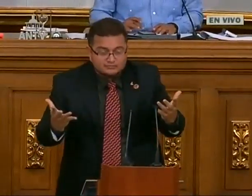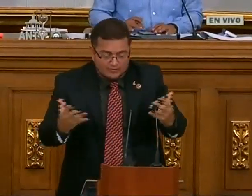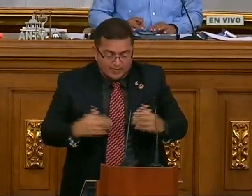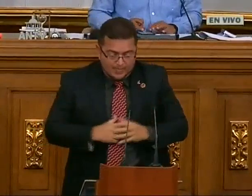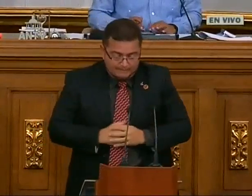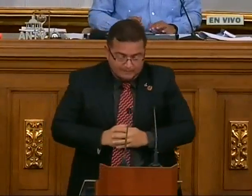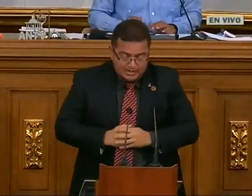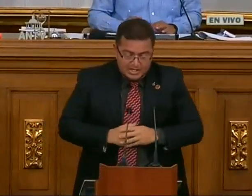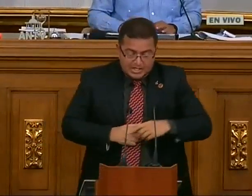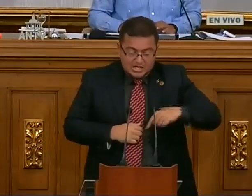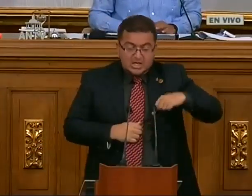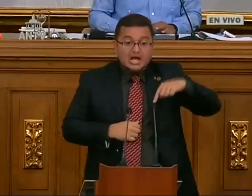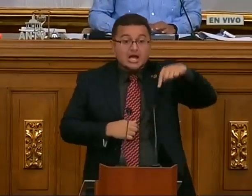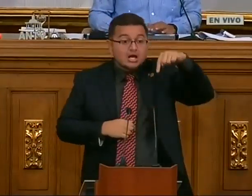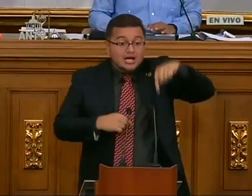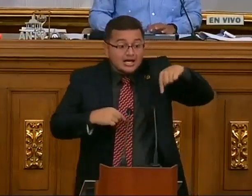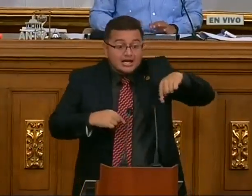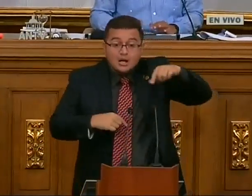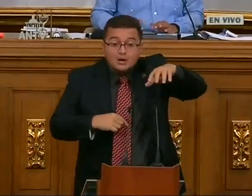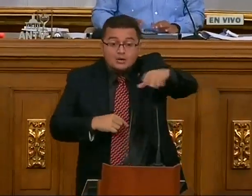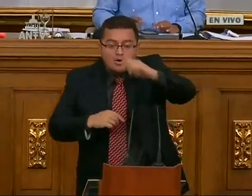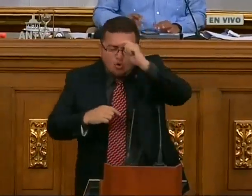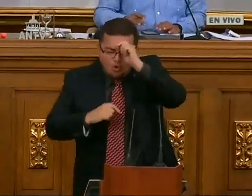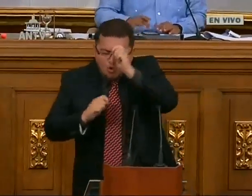Parte De Ese Espíritu De La Ley Cual Es